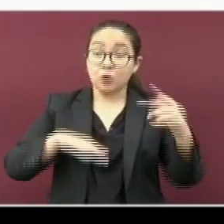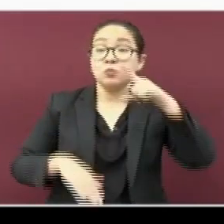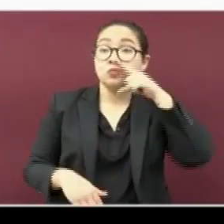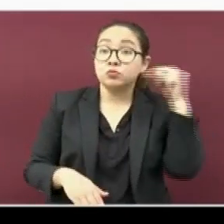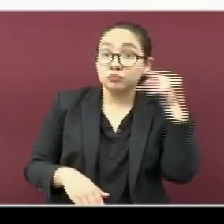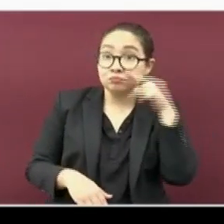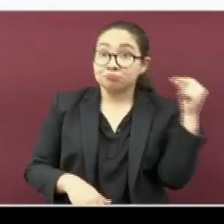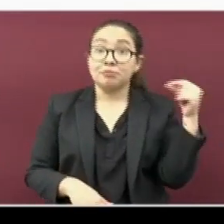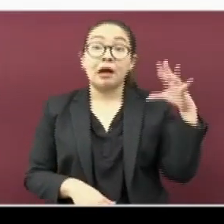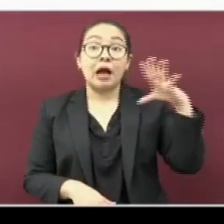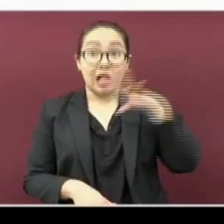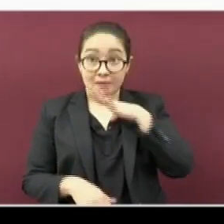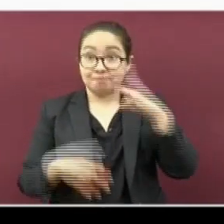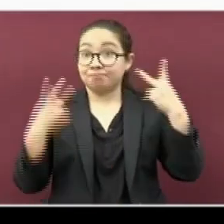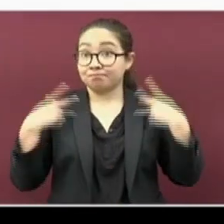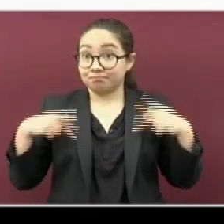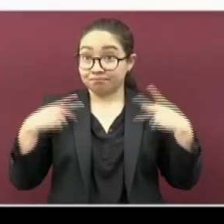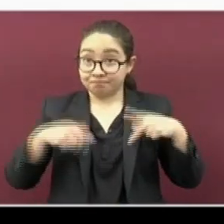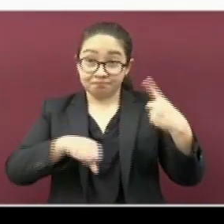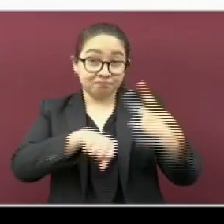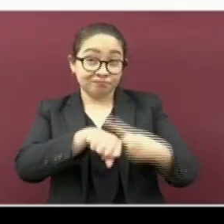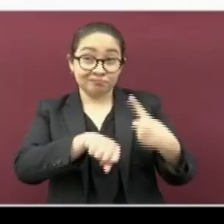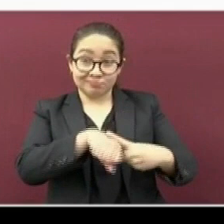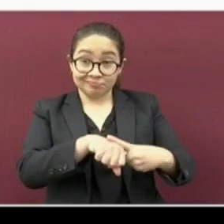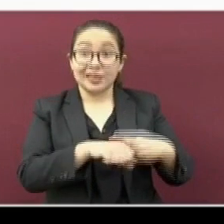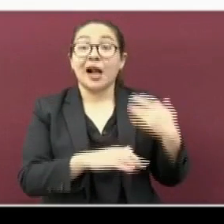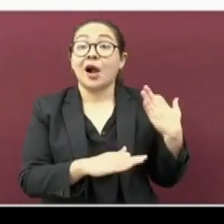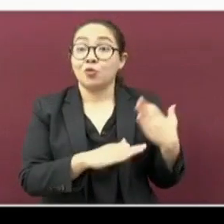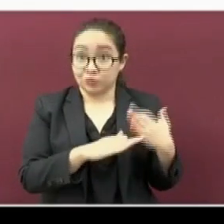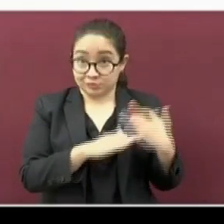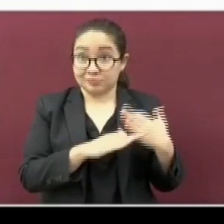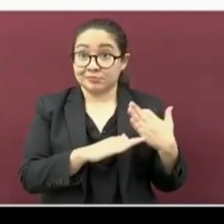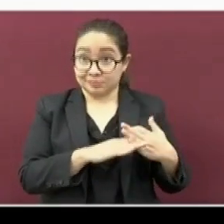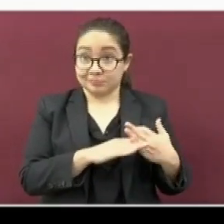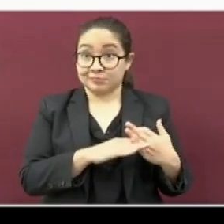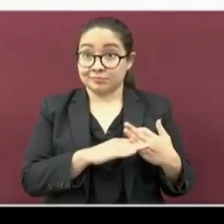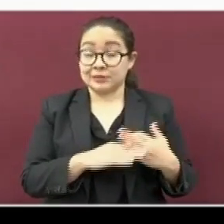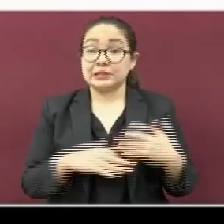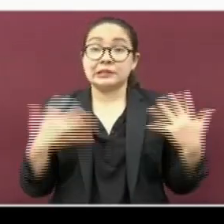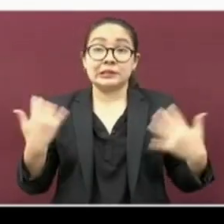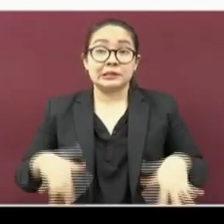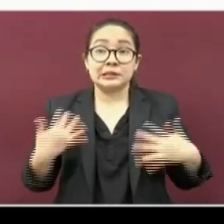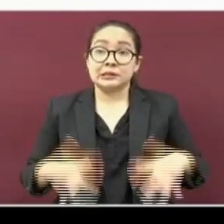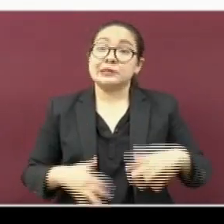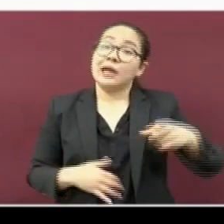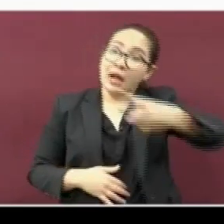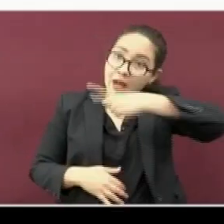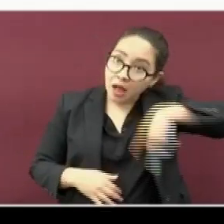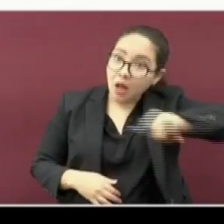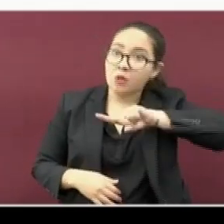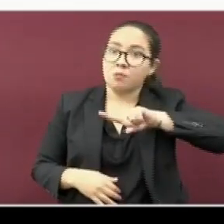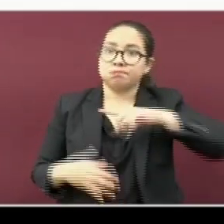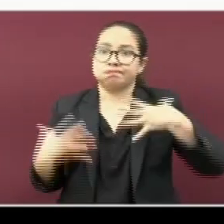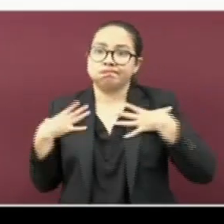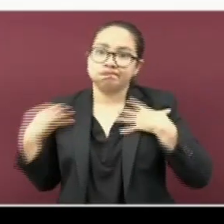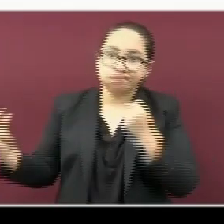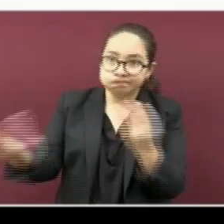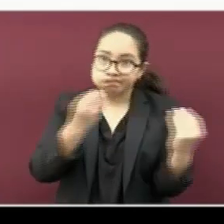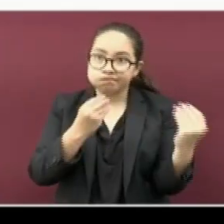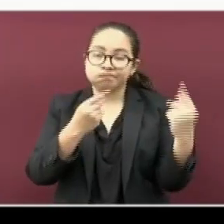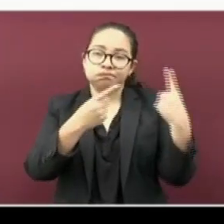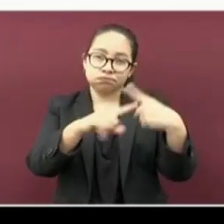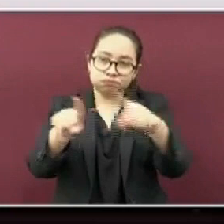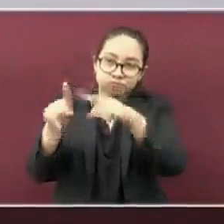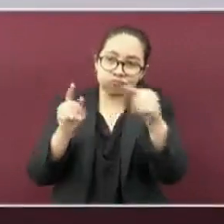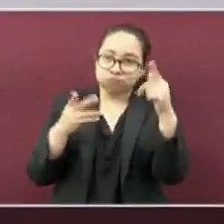Están registrando enfermos con la enfermedad activa. Y por lo tanto, pueden infectar a otras